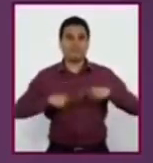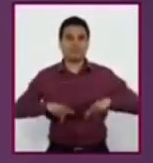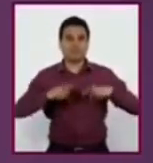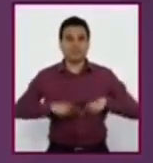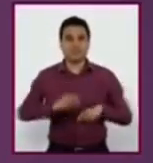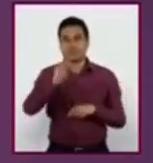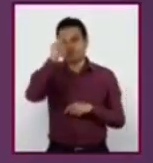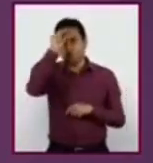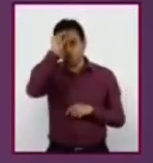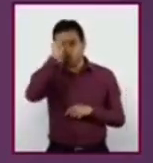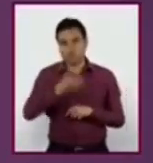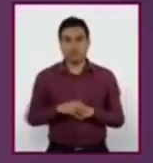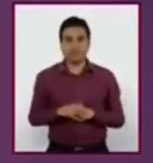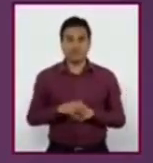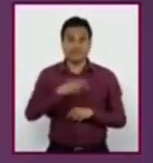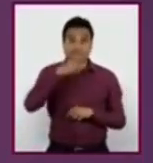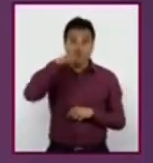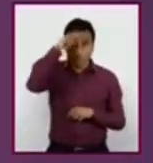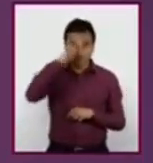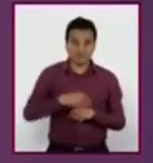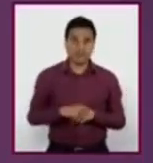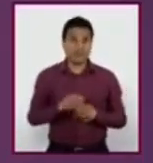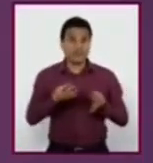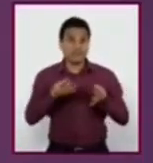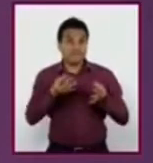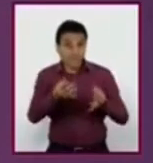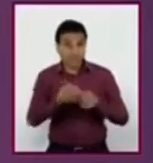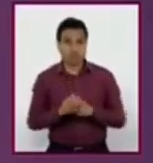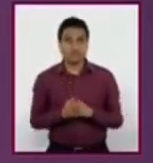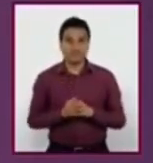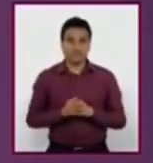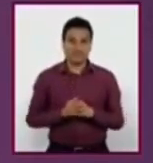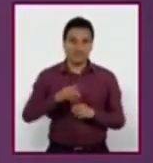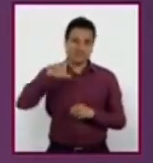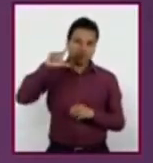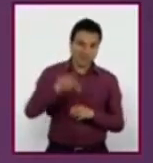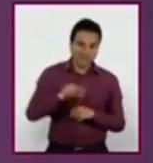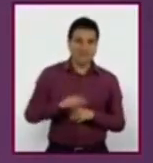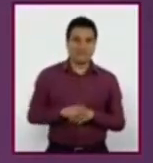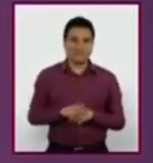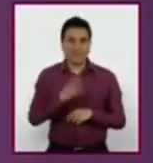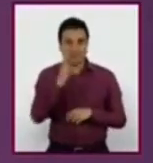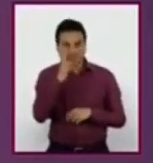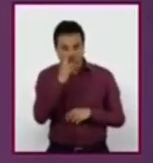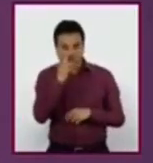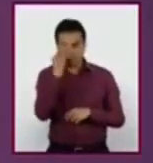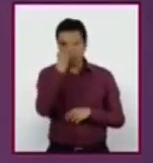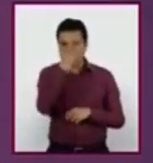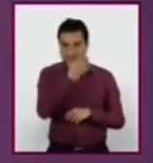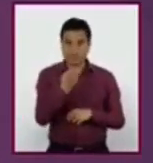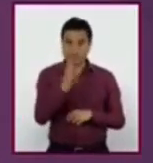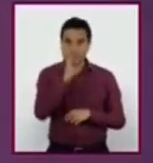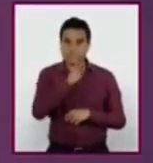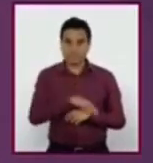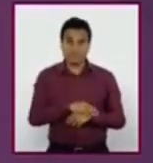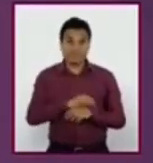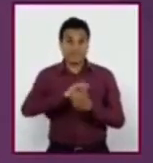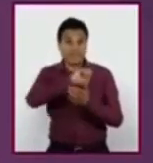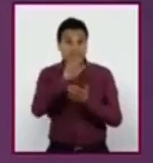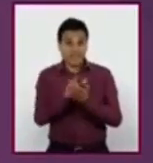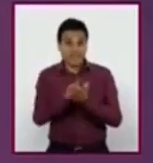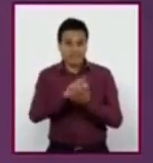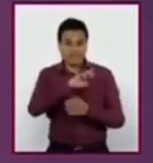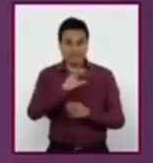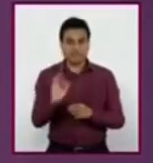ignorante, fino, vulgar, naco, fresa. Por ello, la Ley Federal para Prevenir y Eliminar la